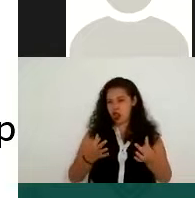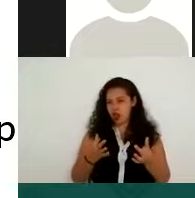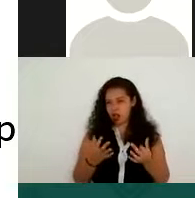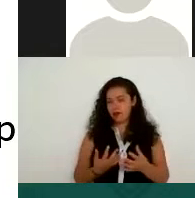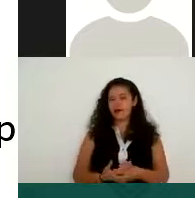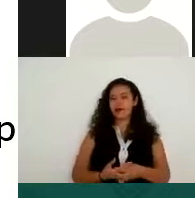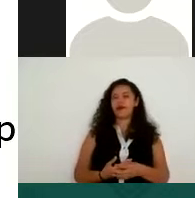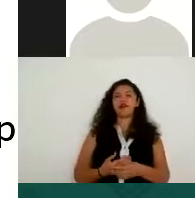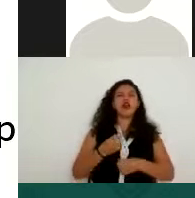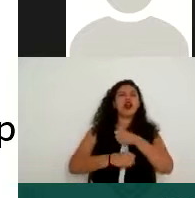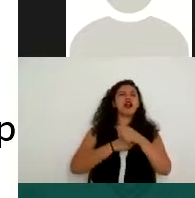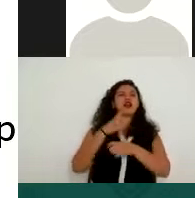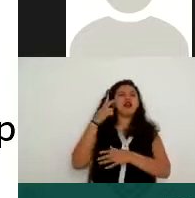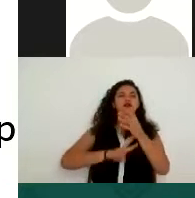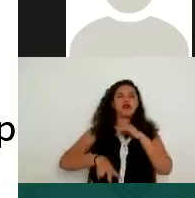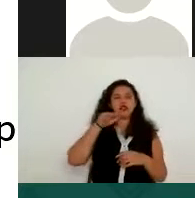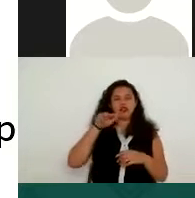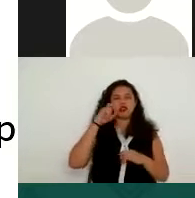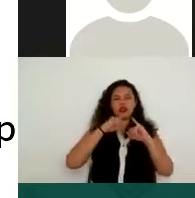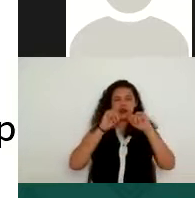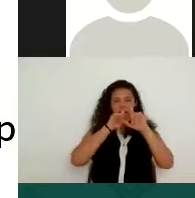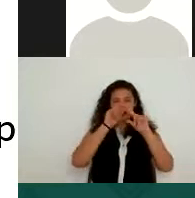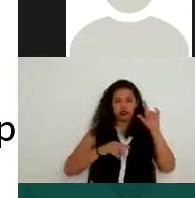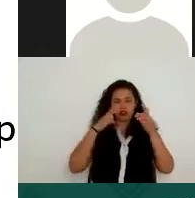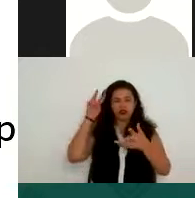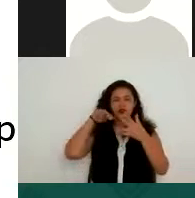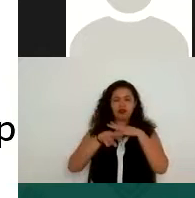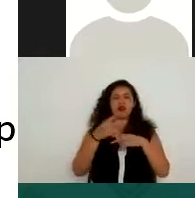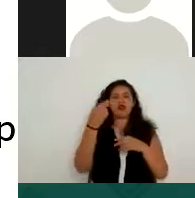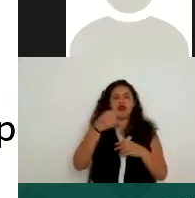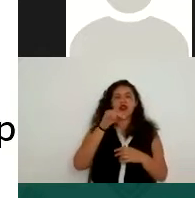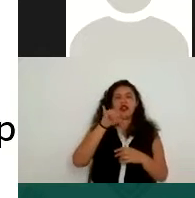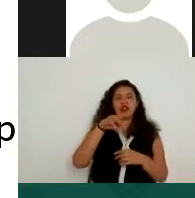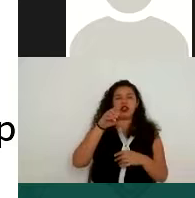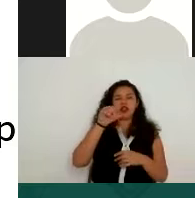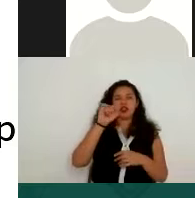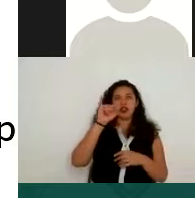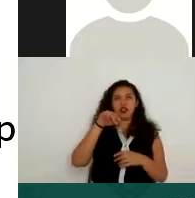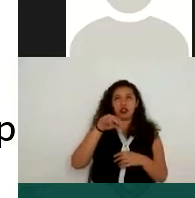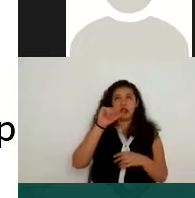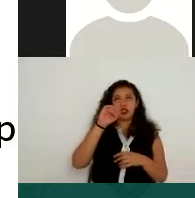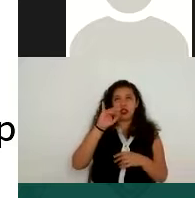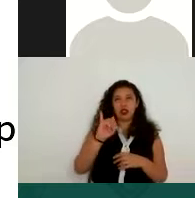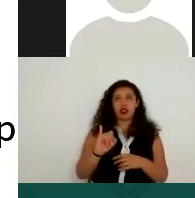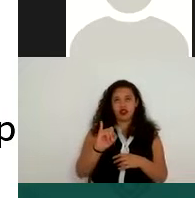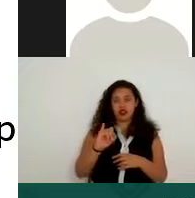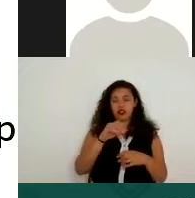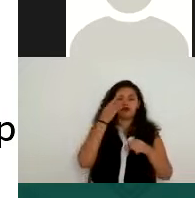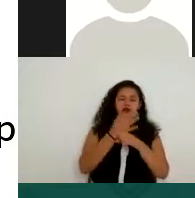de Transparencia, denominado INAI, que es la autoridad que se encarga de la materia de datos personales